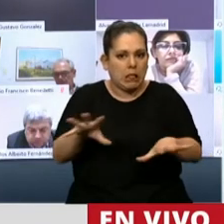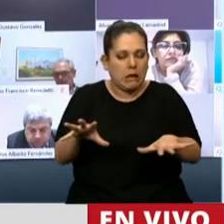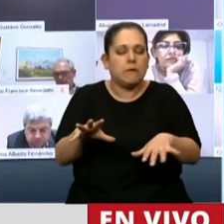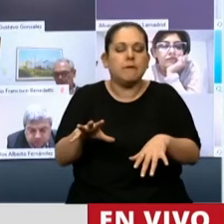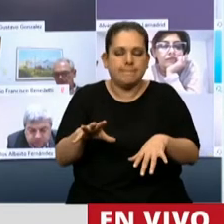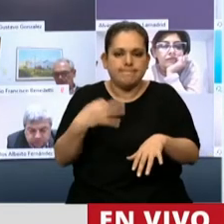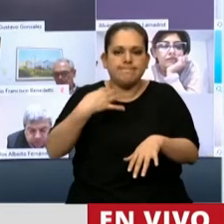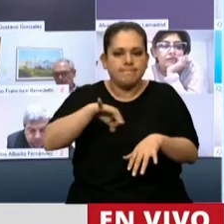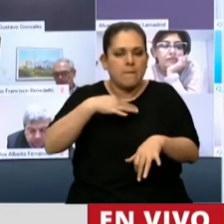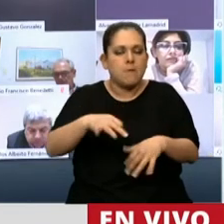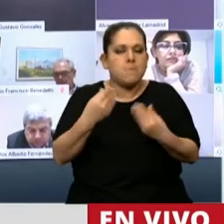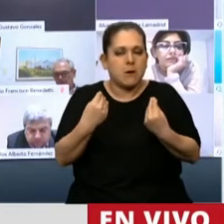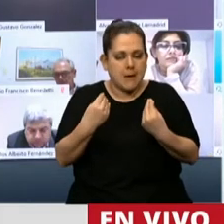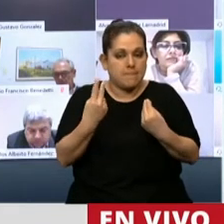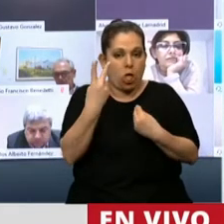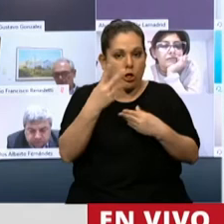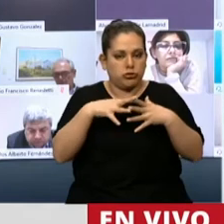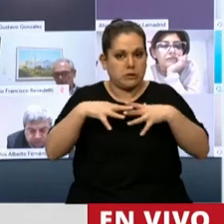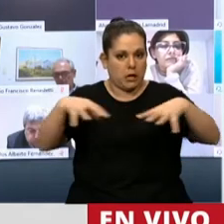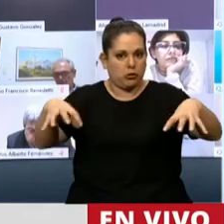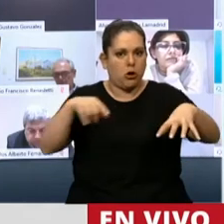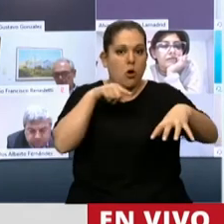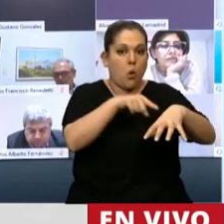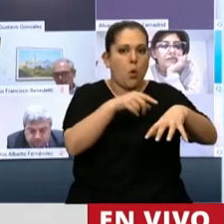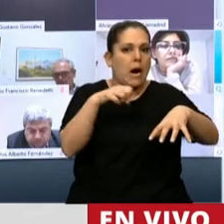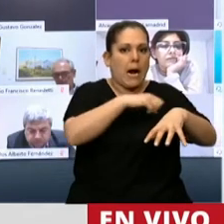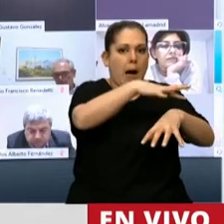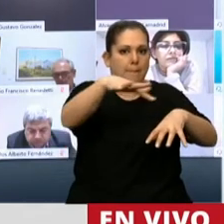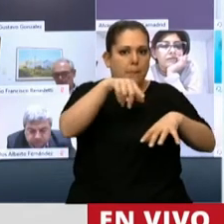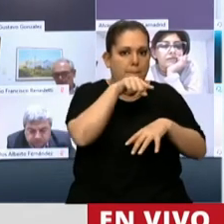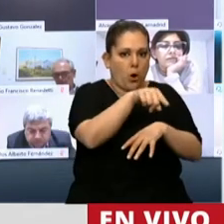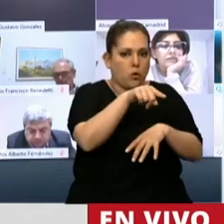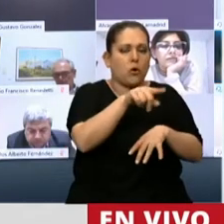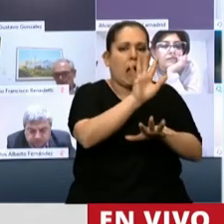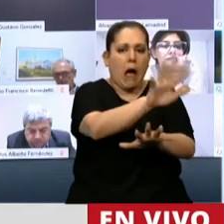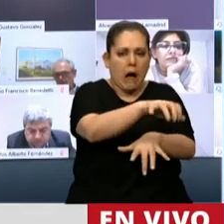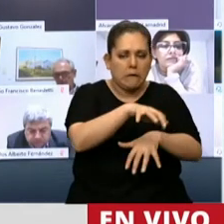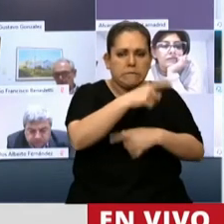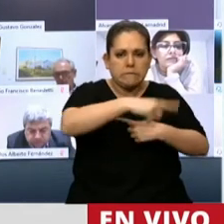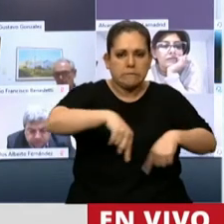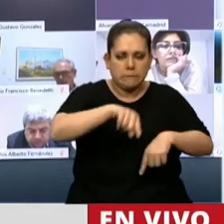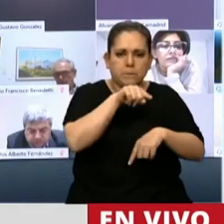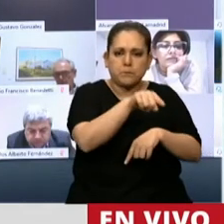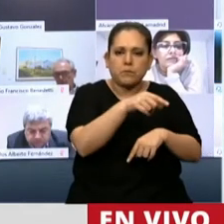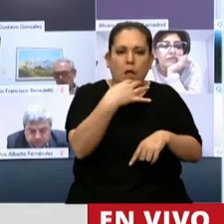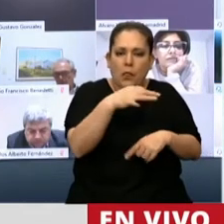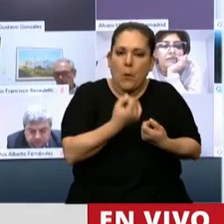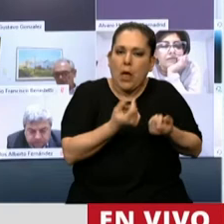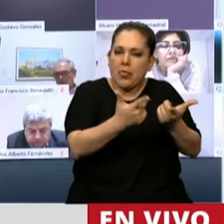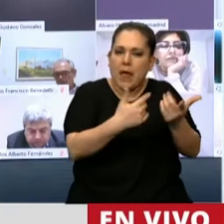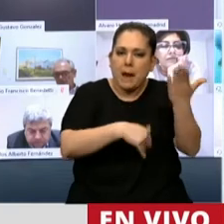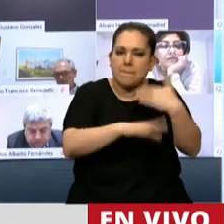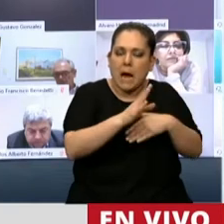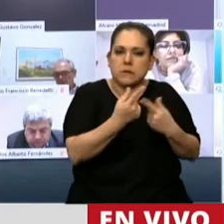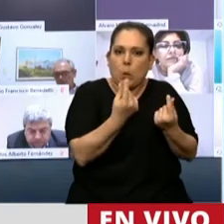hay dos sectores fundamentales. Uno es el campo, la agroindustria, tratar de darle mayor